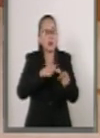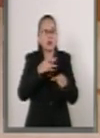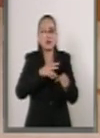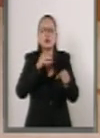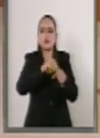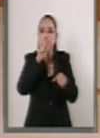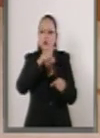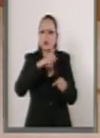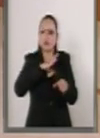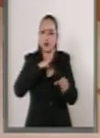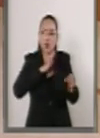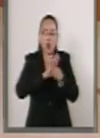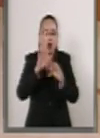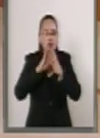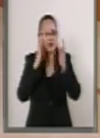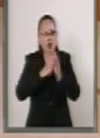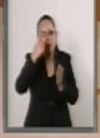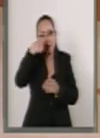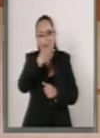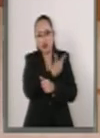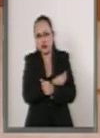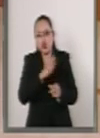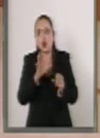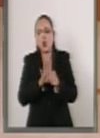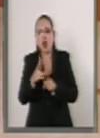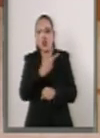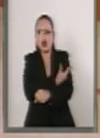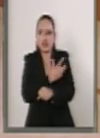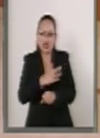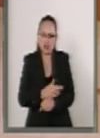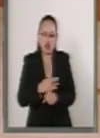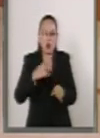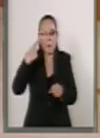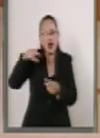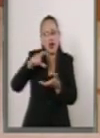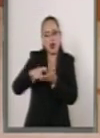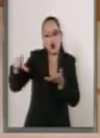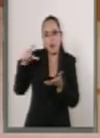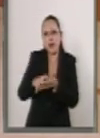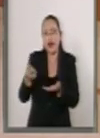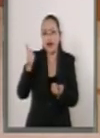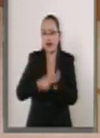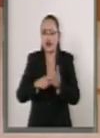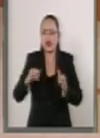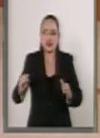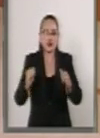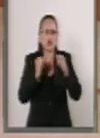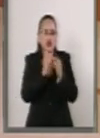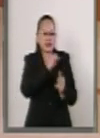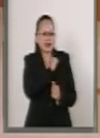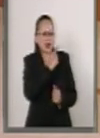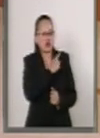el establecimiento de mecanismos para la coordinación de compras en todas las instituciones de salud